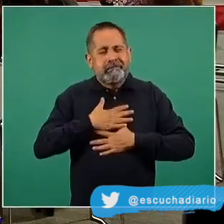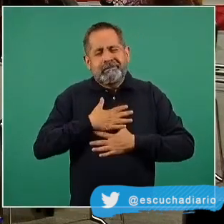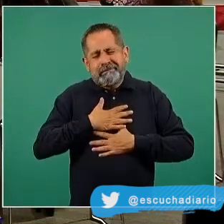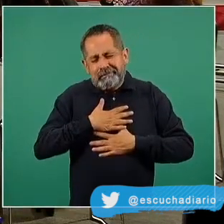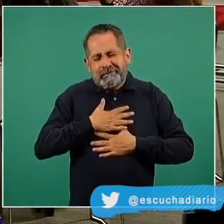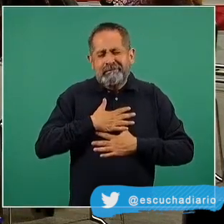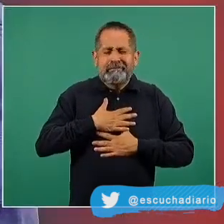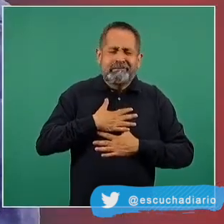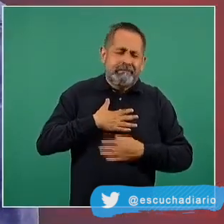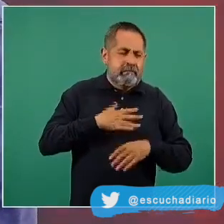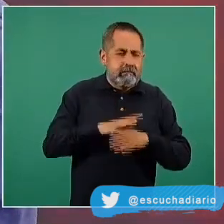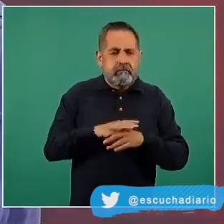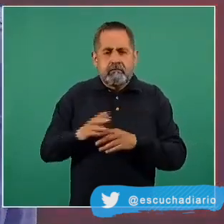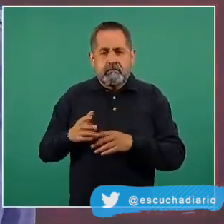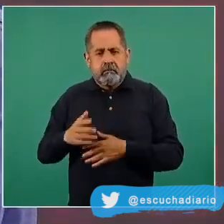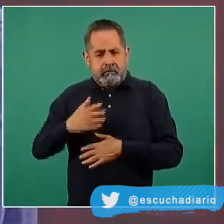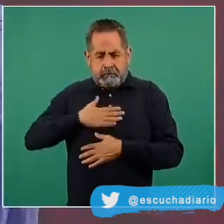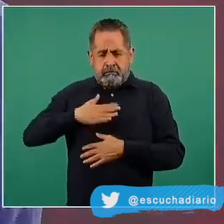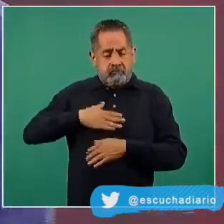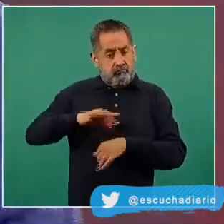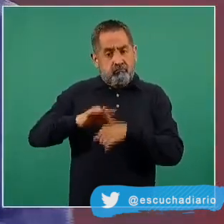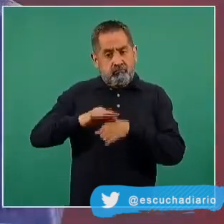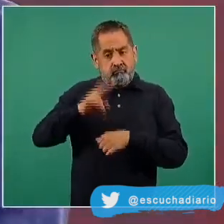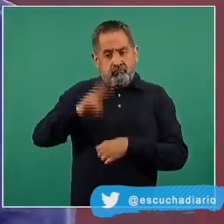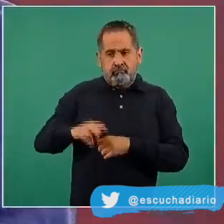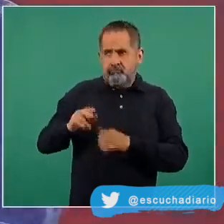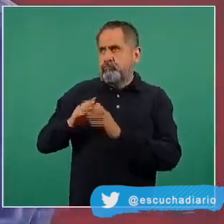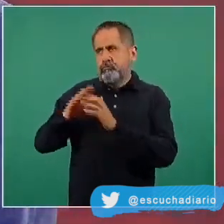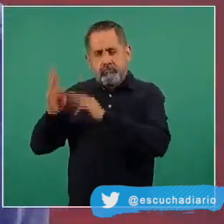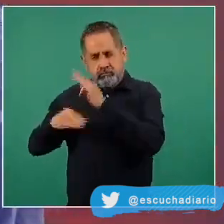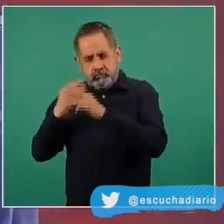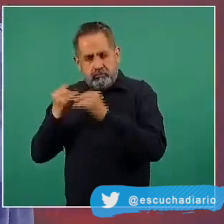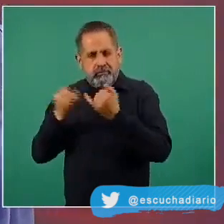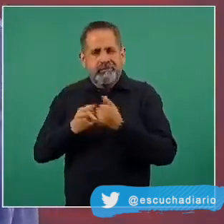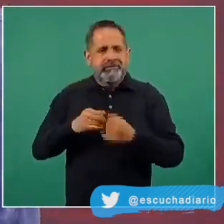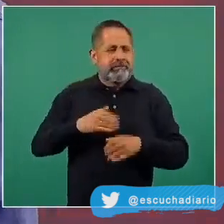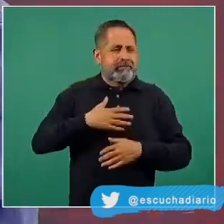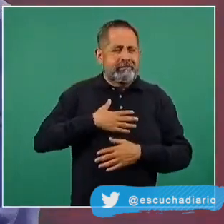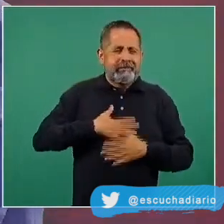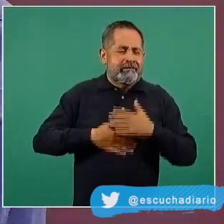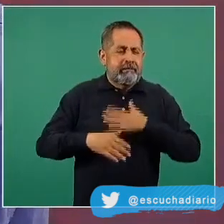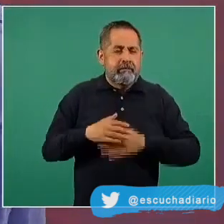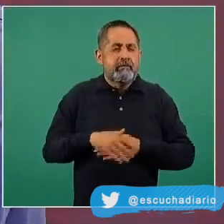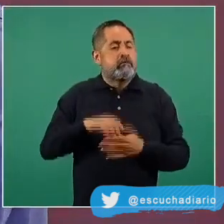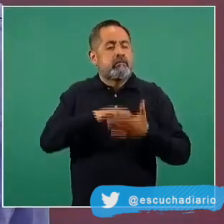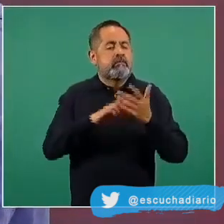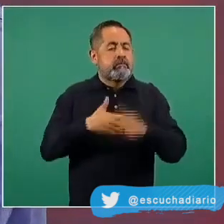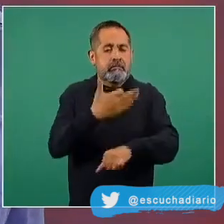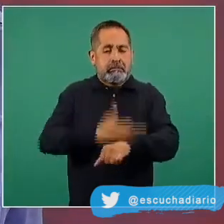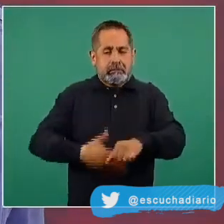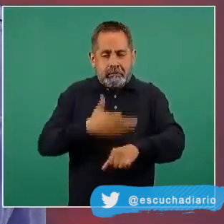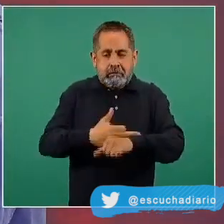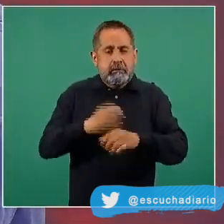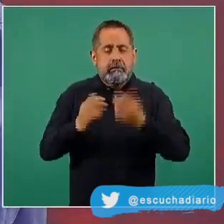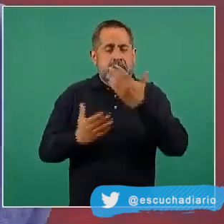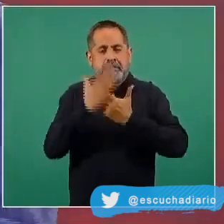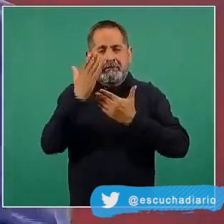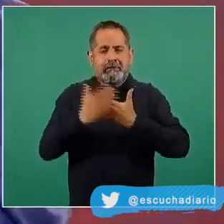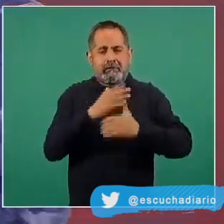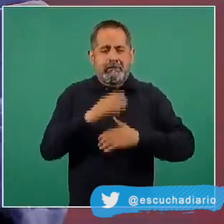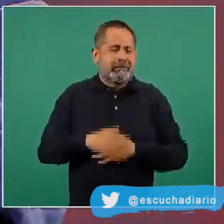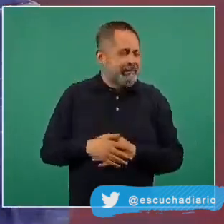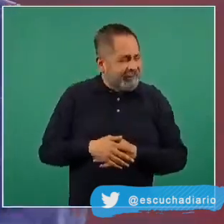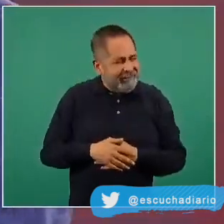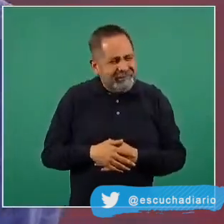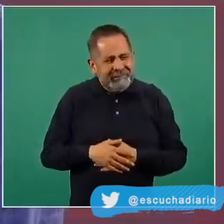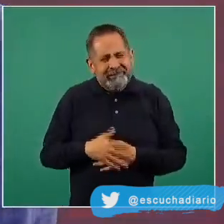la revisión de la literatura, pero aporto mi propia experiencia. Es una fatiga súbita, a mitad de la tarde, a veces de la mañana, uno